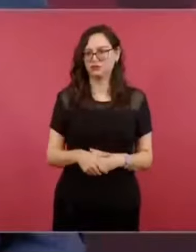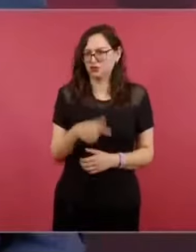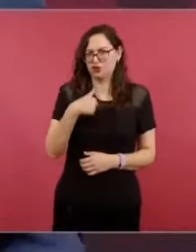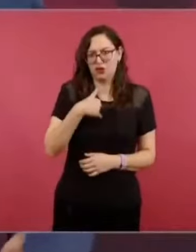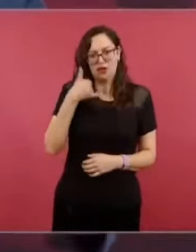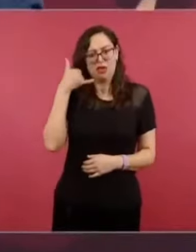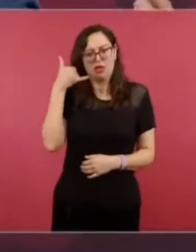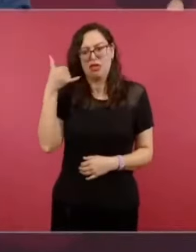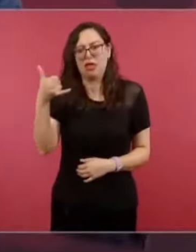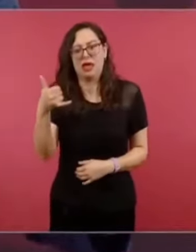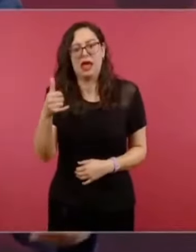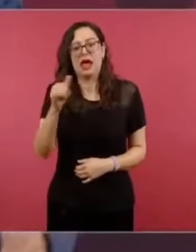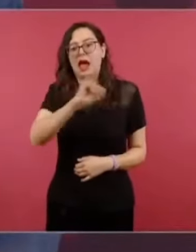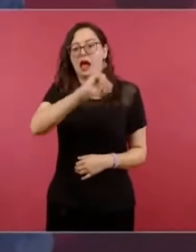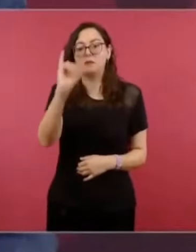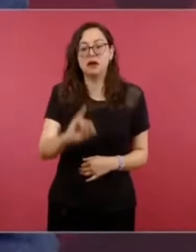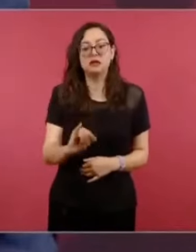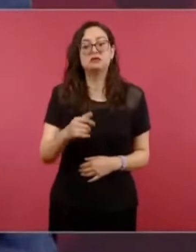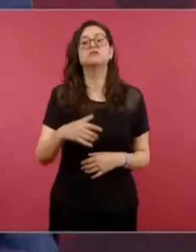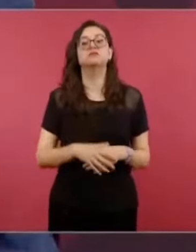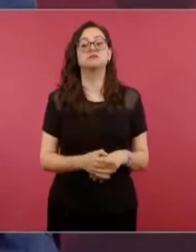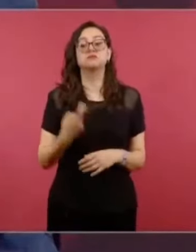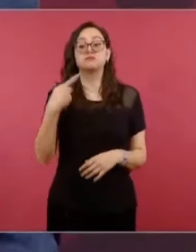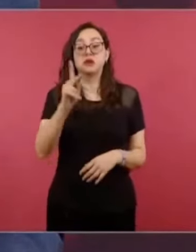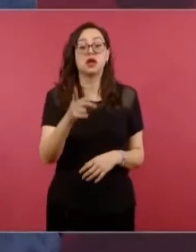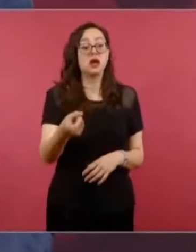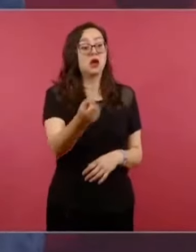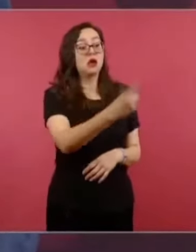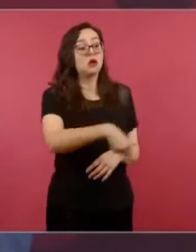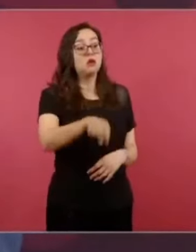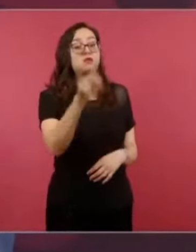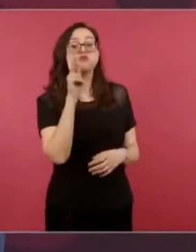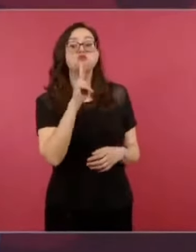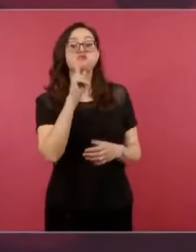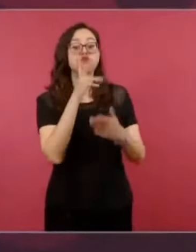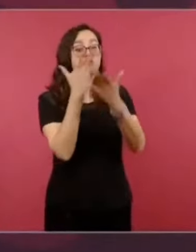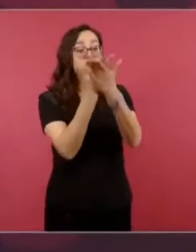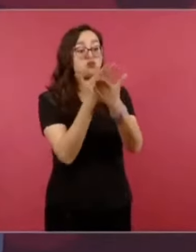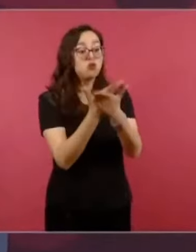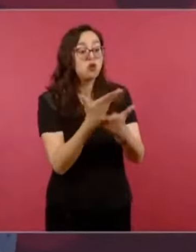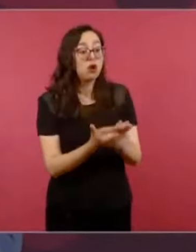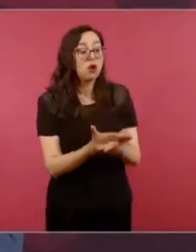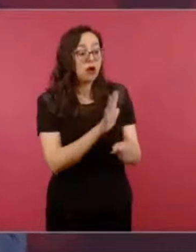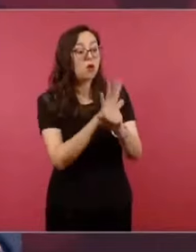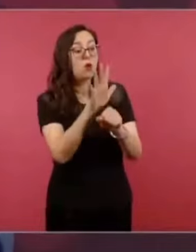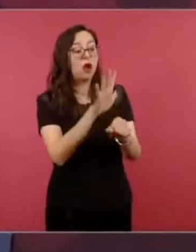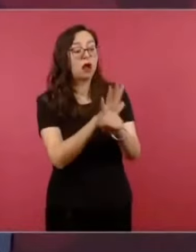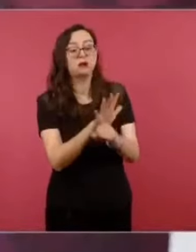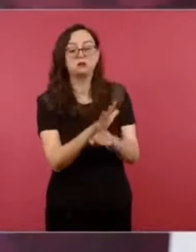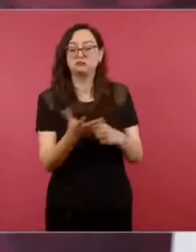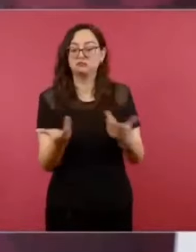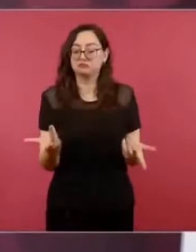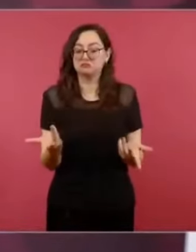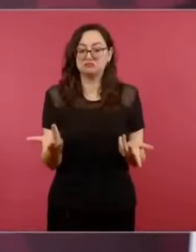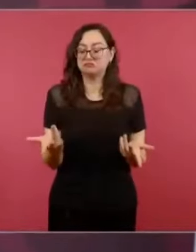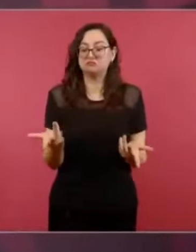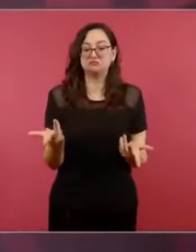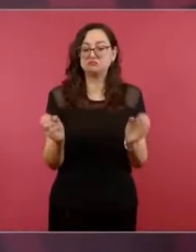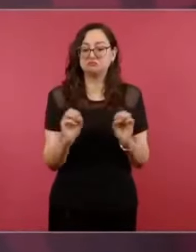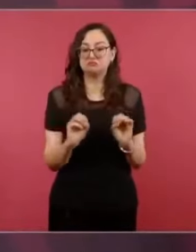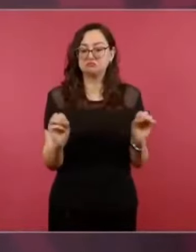Pero ¿cuáles son las pruebas? Las de este famoso